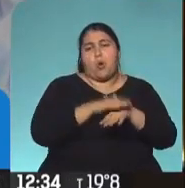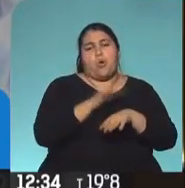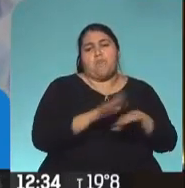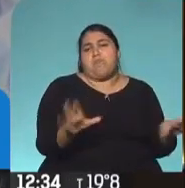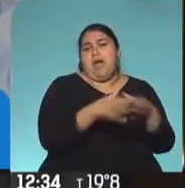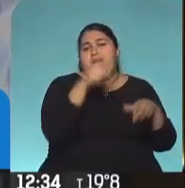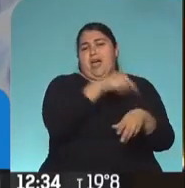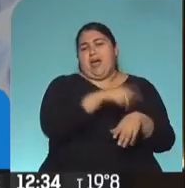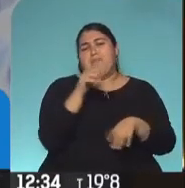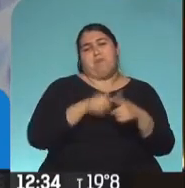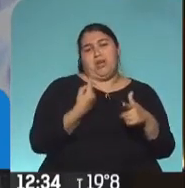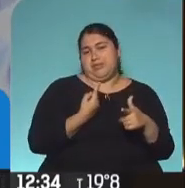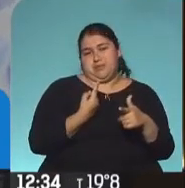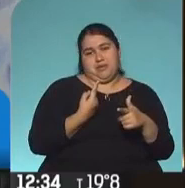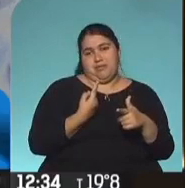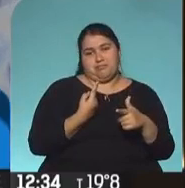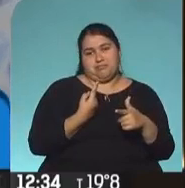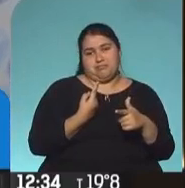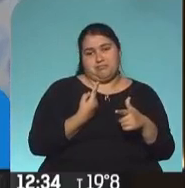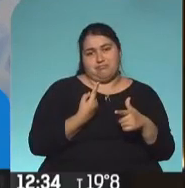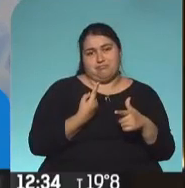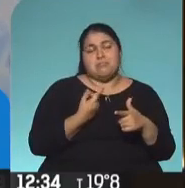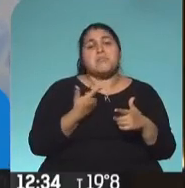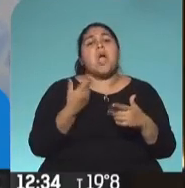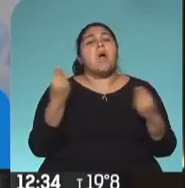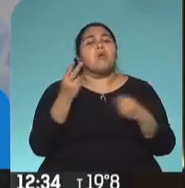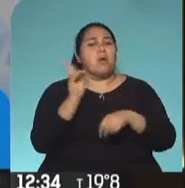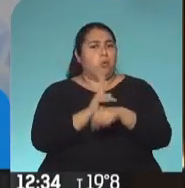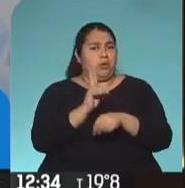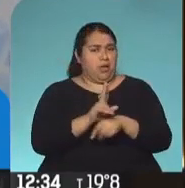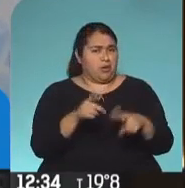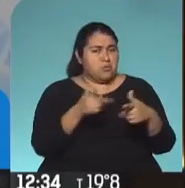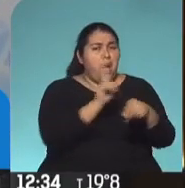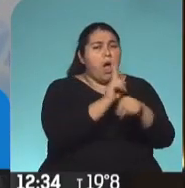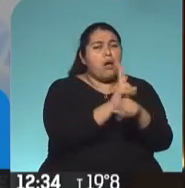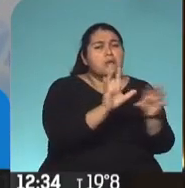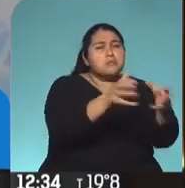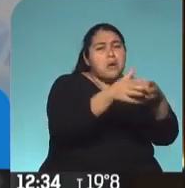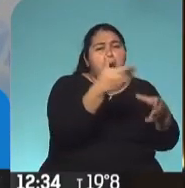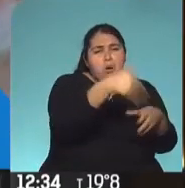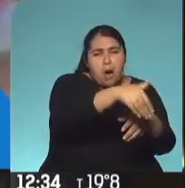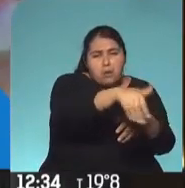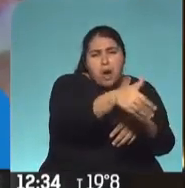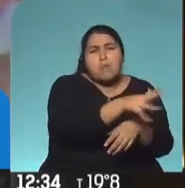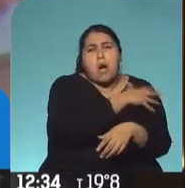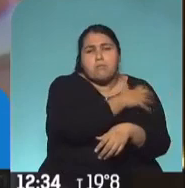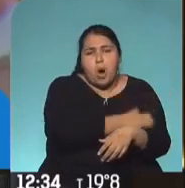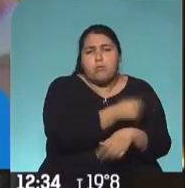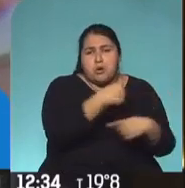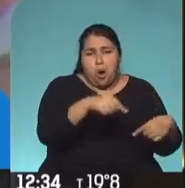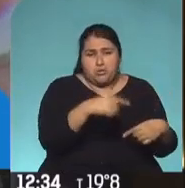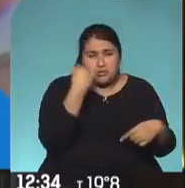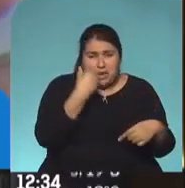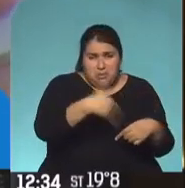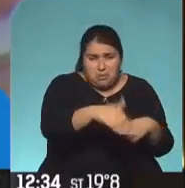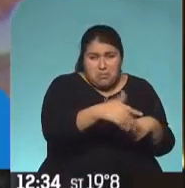económico, que nos protege a un tercio de los que estamos protegidos e incluidos, al medio de un tercio de vulnerables que están al borde de caer, sobre la